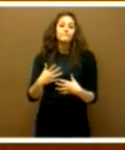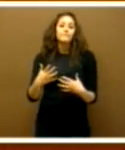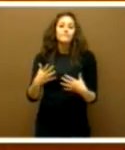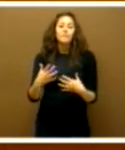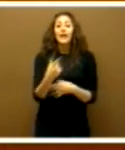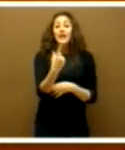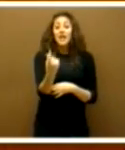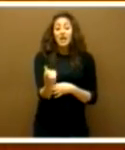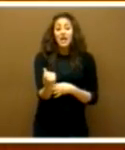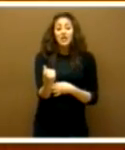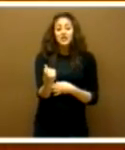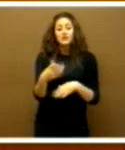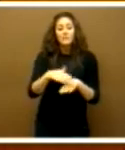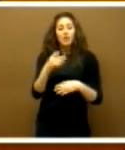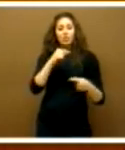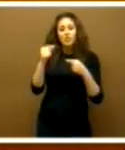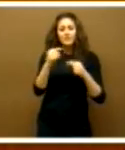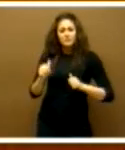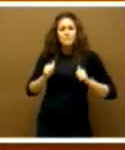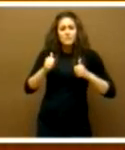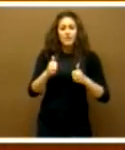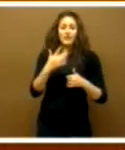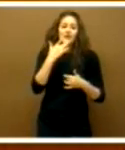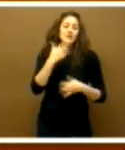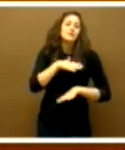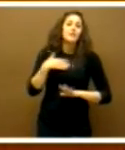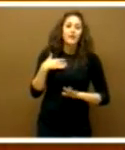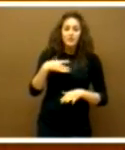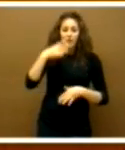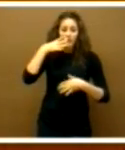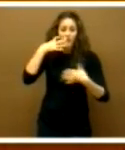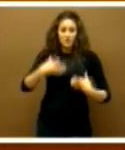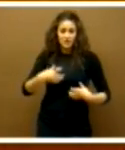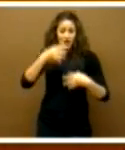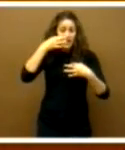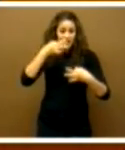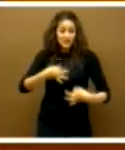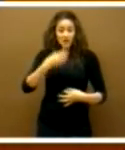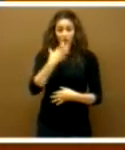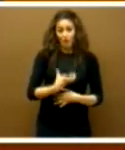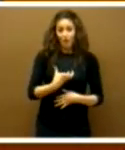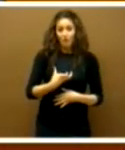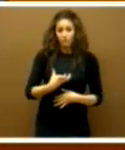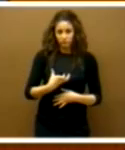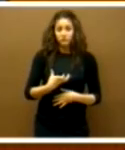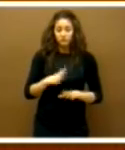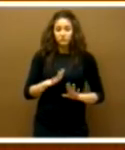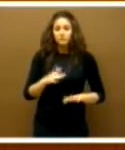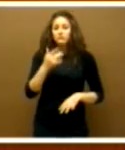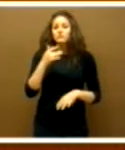poder desarrollar un debate, eso sí, si lo queremos que sea serio y muy formal. Señora